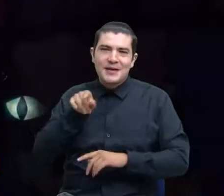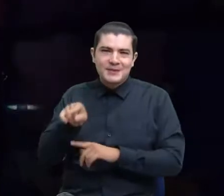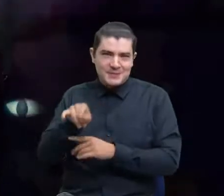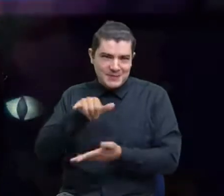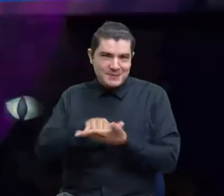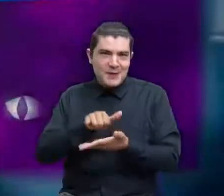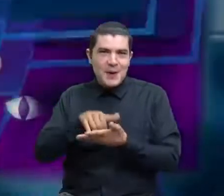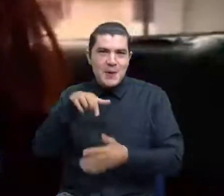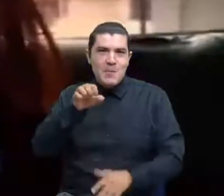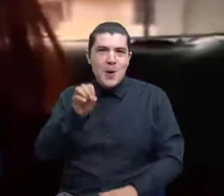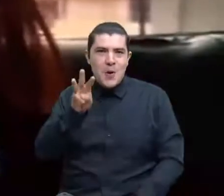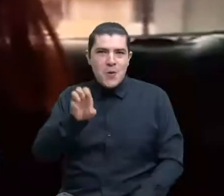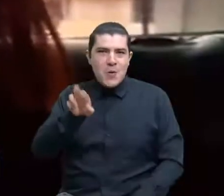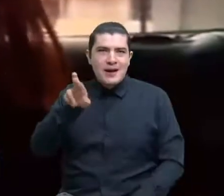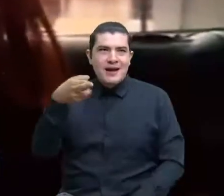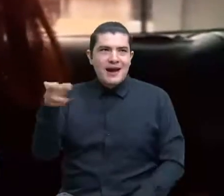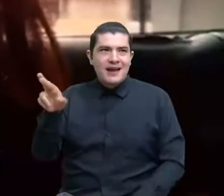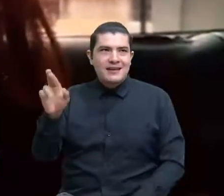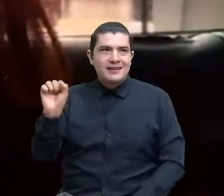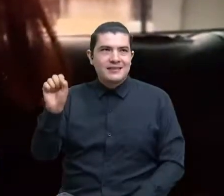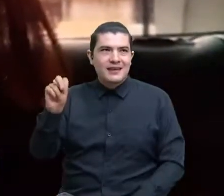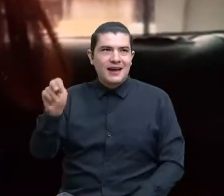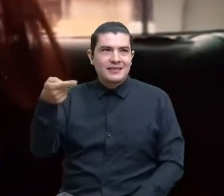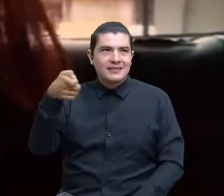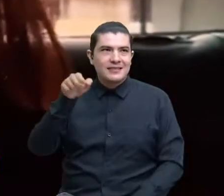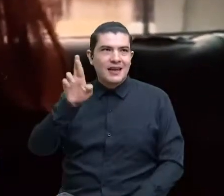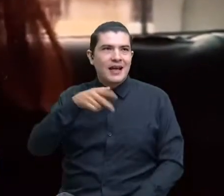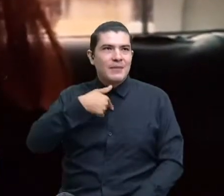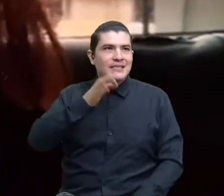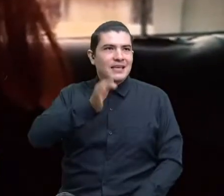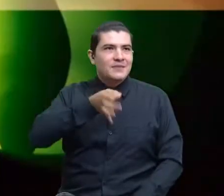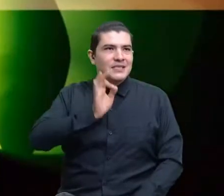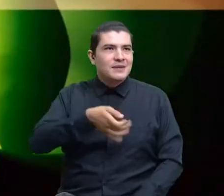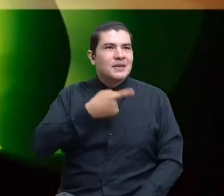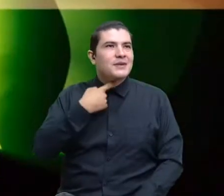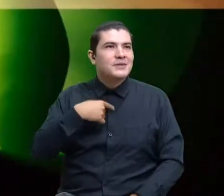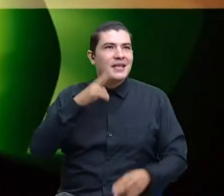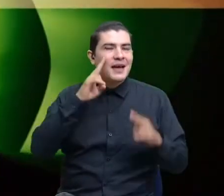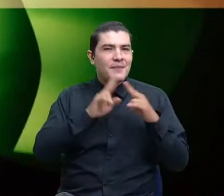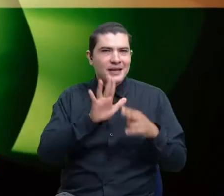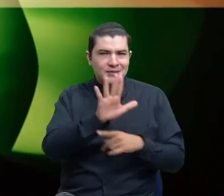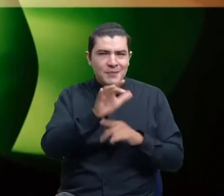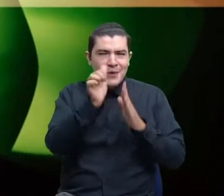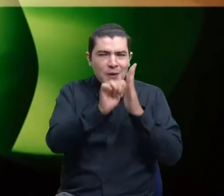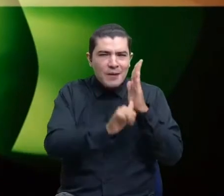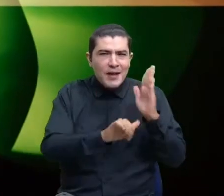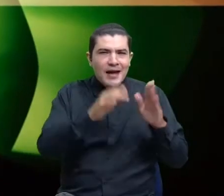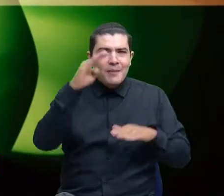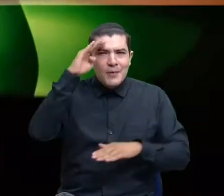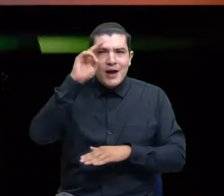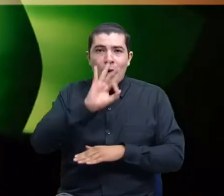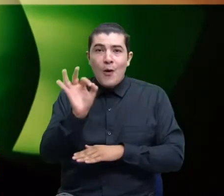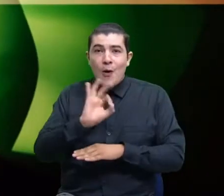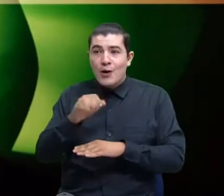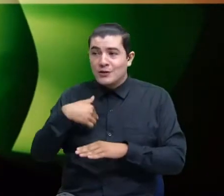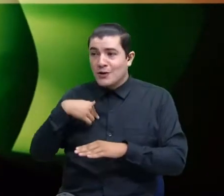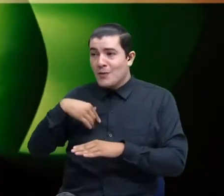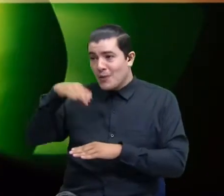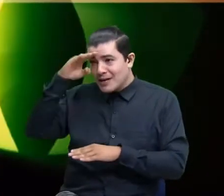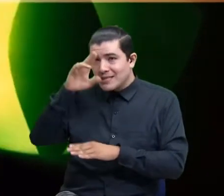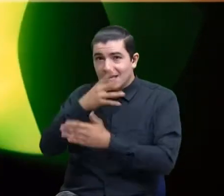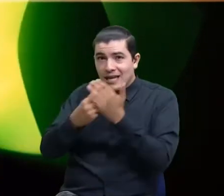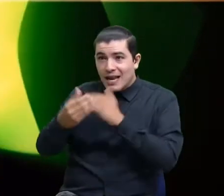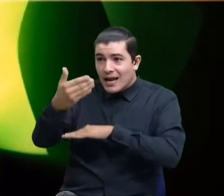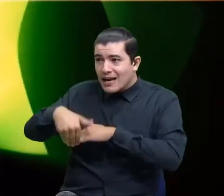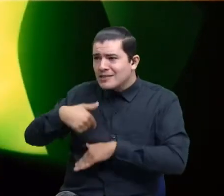ganando yo esa decisión. Siempre me gustaba ver series de policías o sencillamente cuando había un policía en la calle, pues me le acercaba para